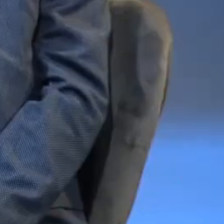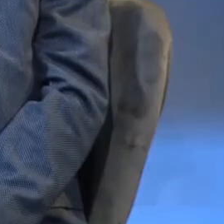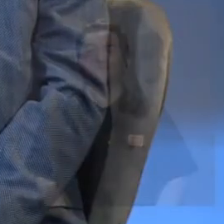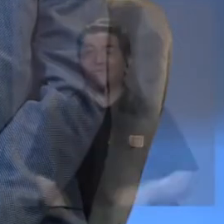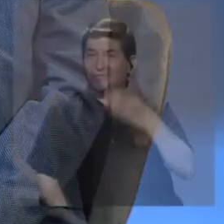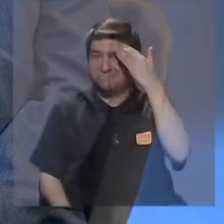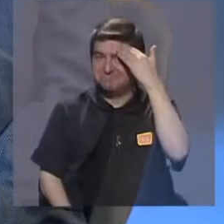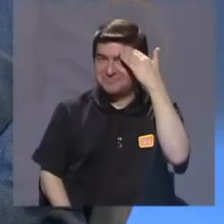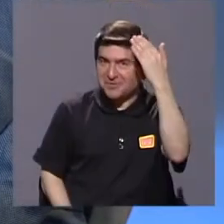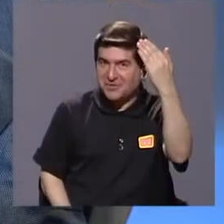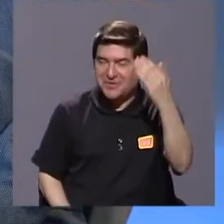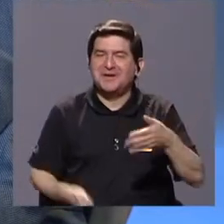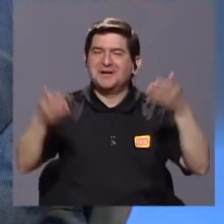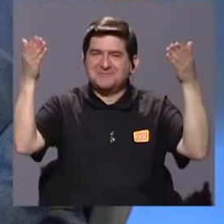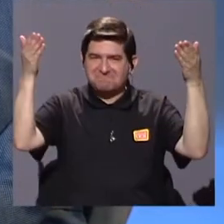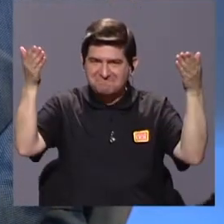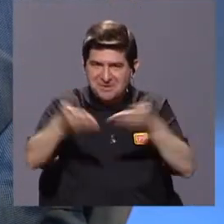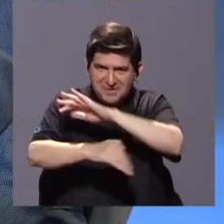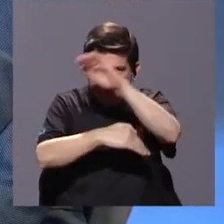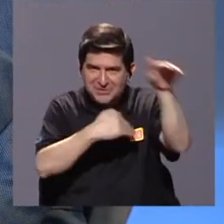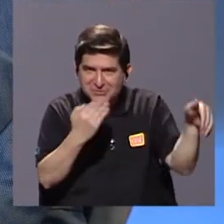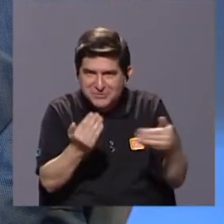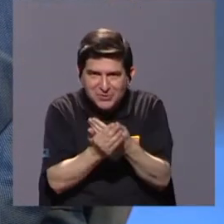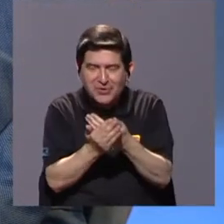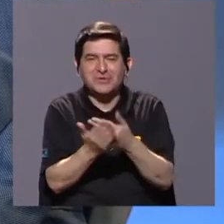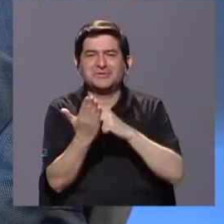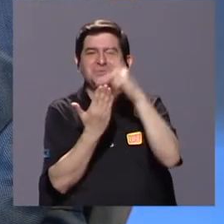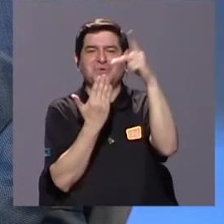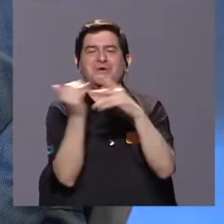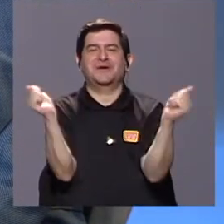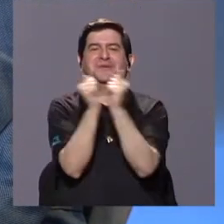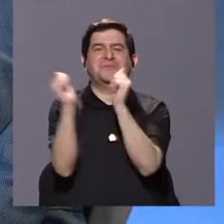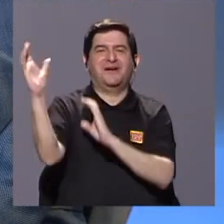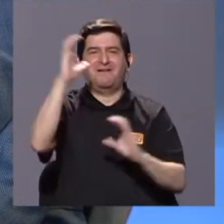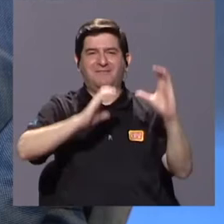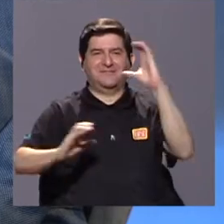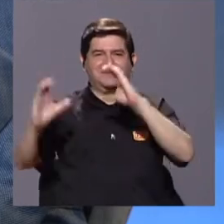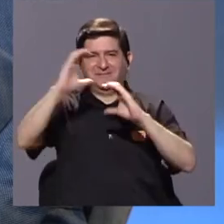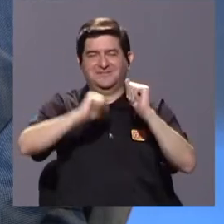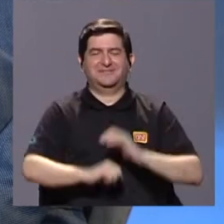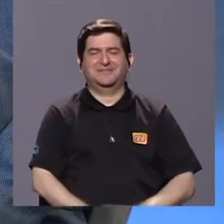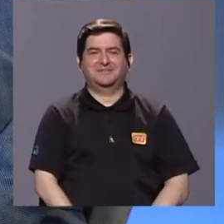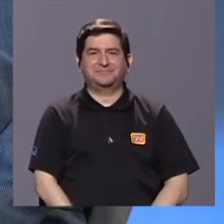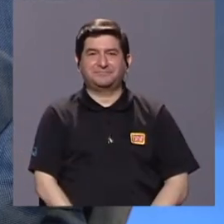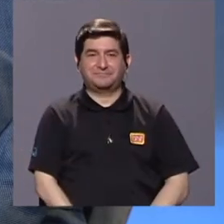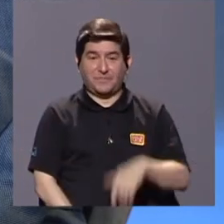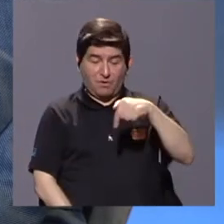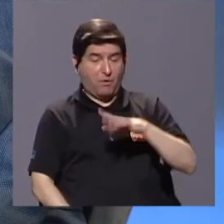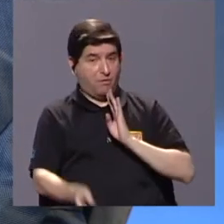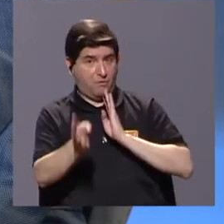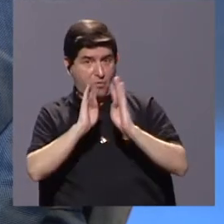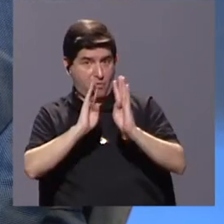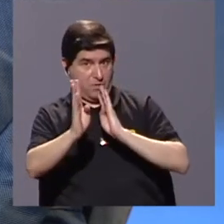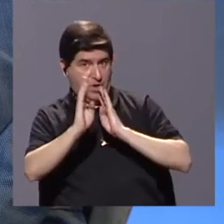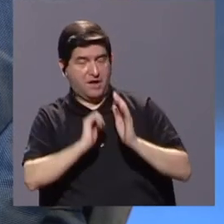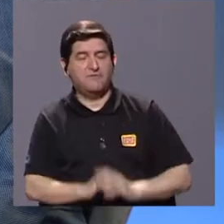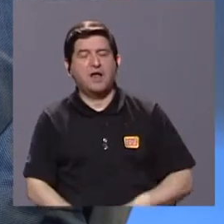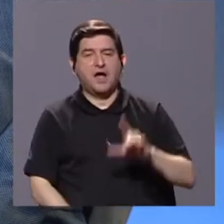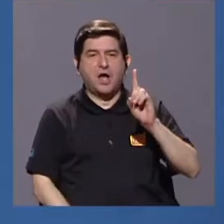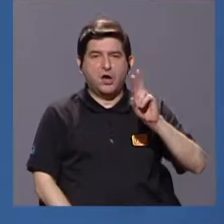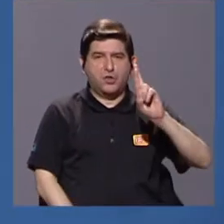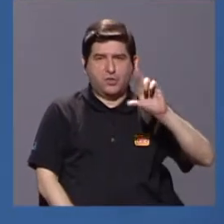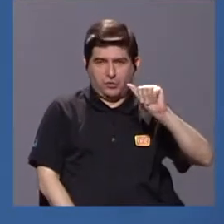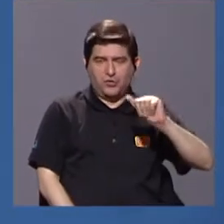Hola, tal? Bienvenidas y bienvenidos a Conciencia. Vamos a conversar el día de hoy con la